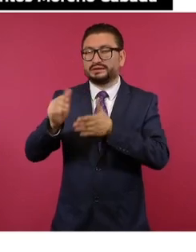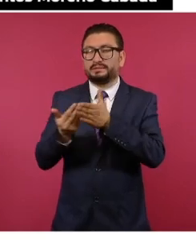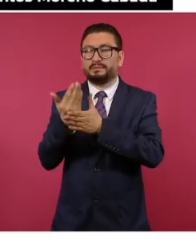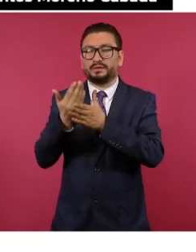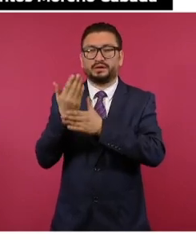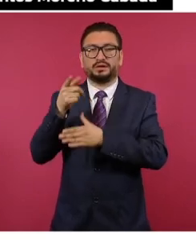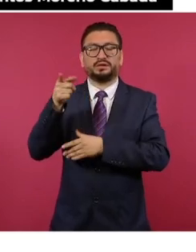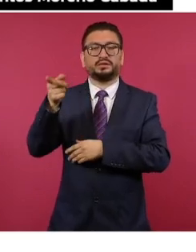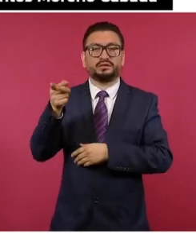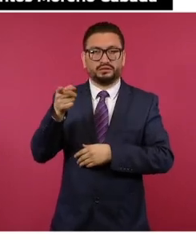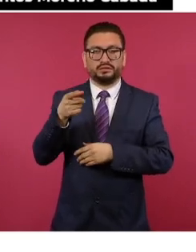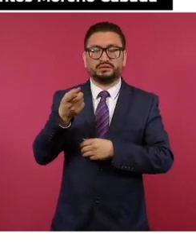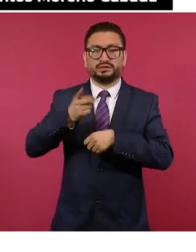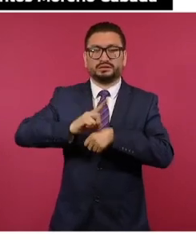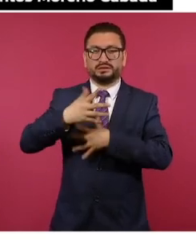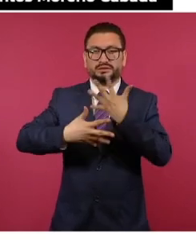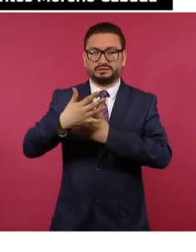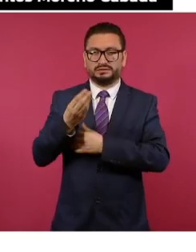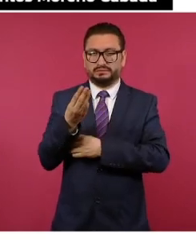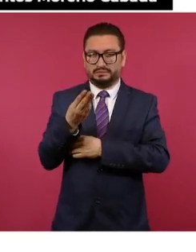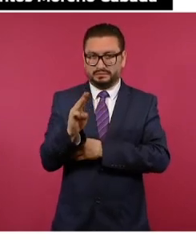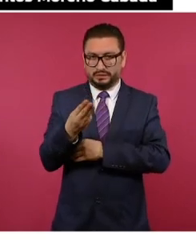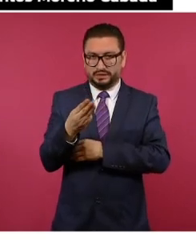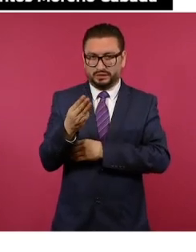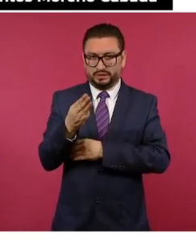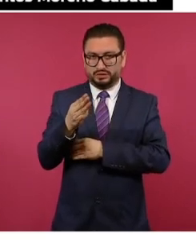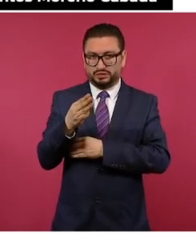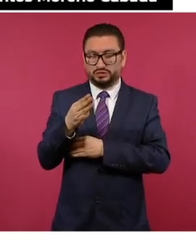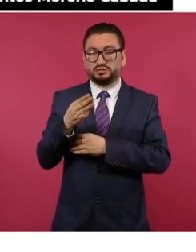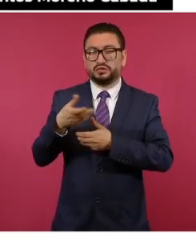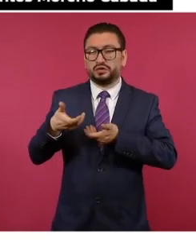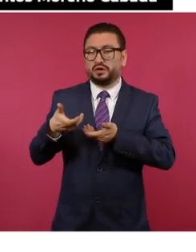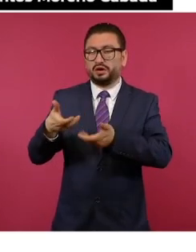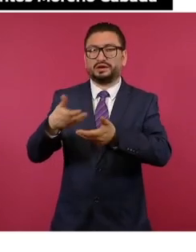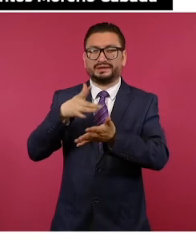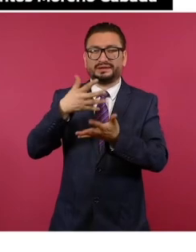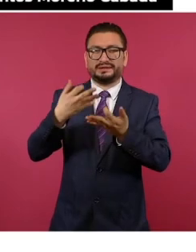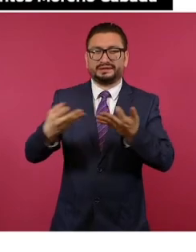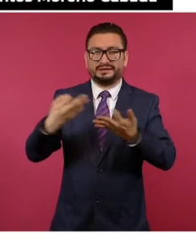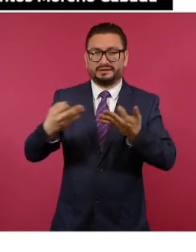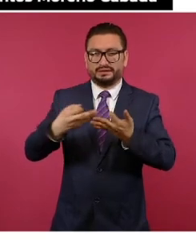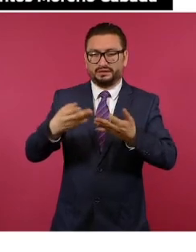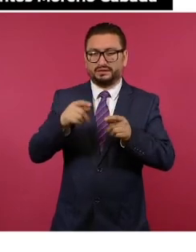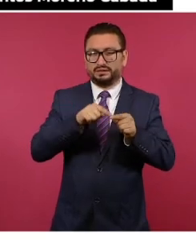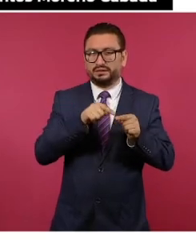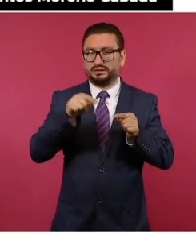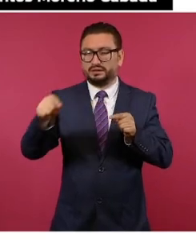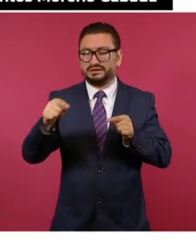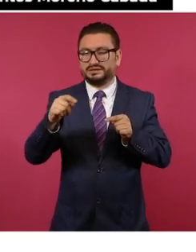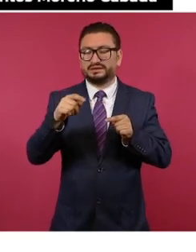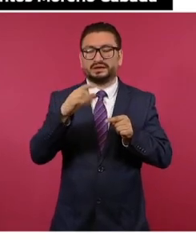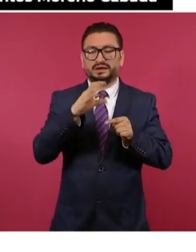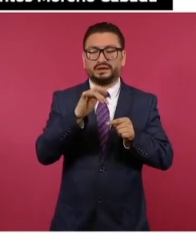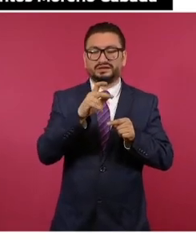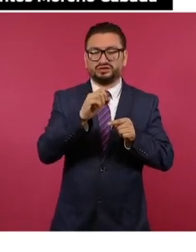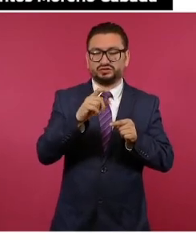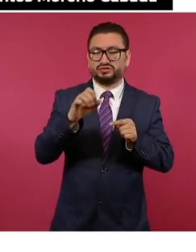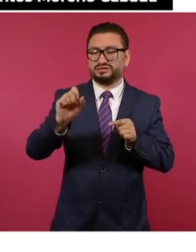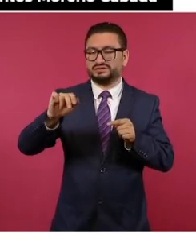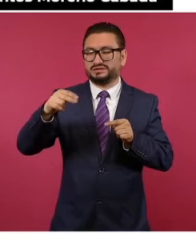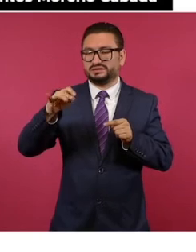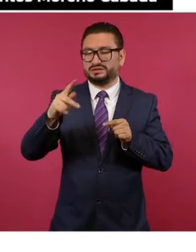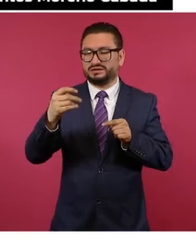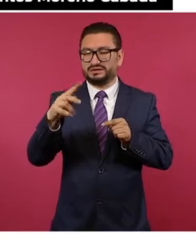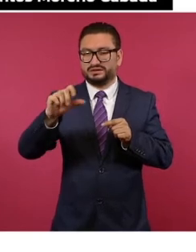del día 15 de mayo, en un camino de terracería que conduce de Cajón de Cancio hacia Neguita de Núñez, en el